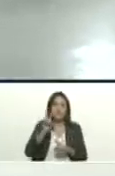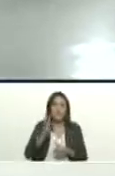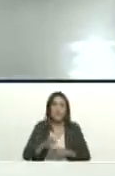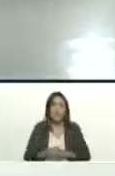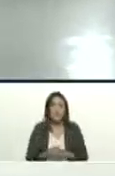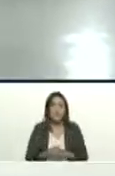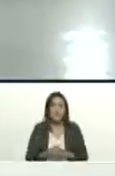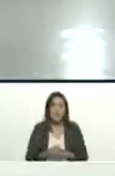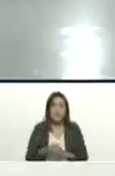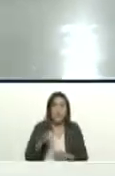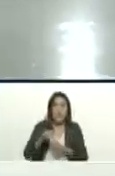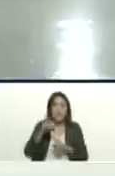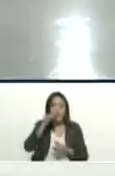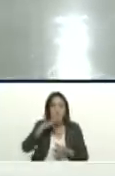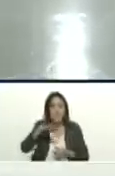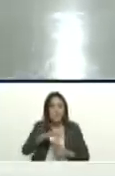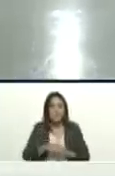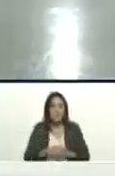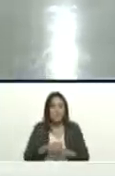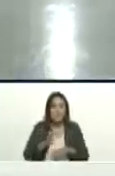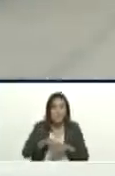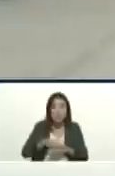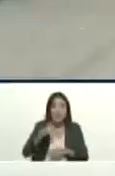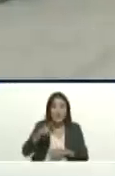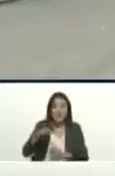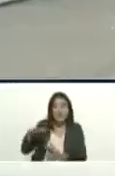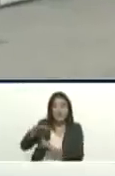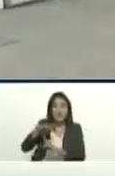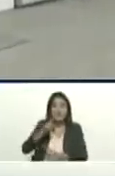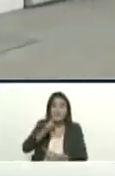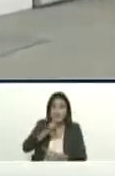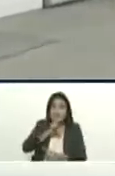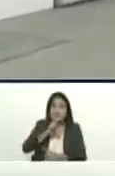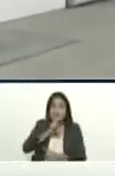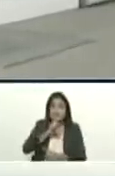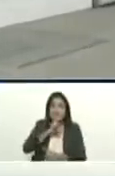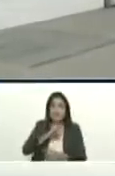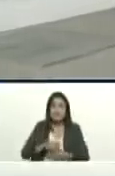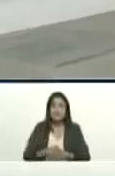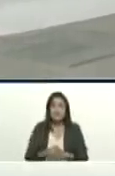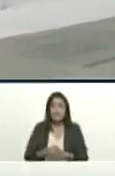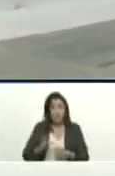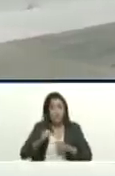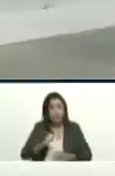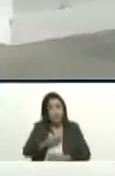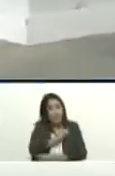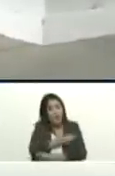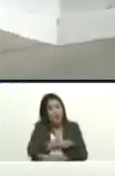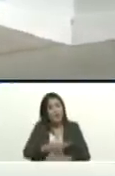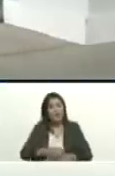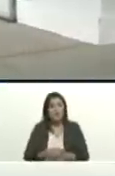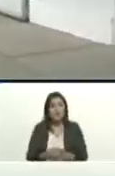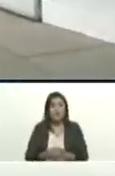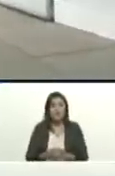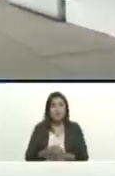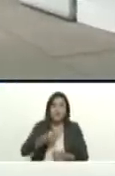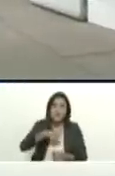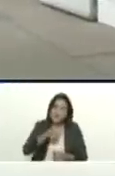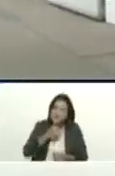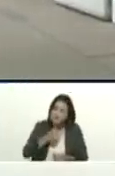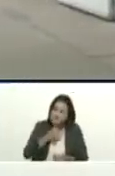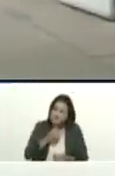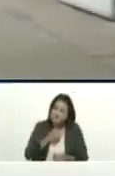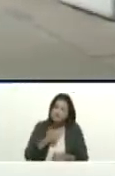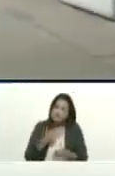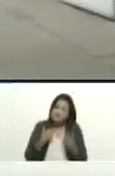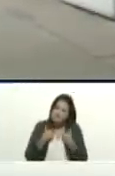a nuestro pueblo en medio de circunstancias tan difíciles tan duras de resistencia y de sacrificio